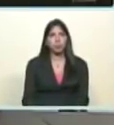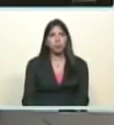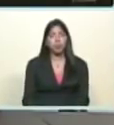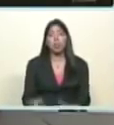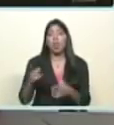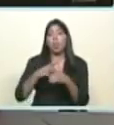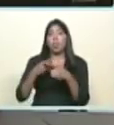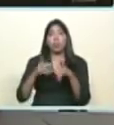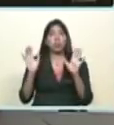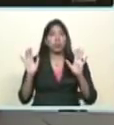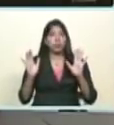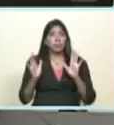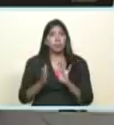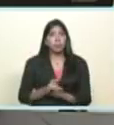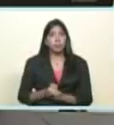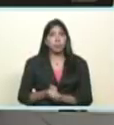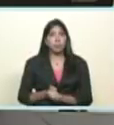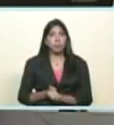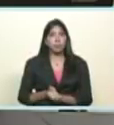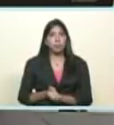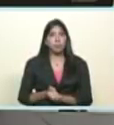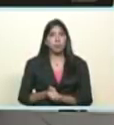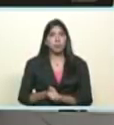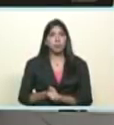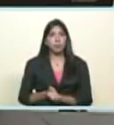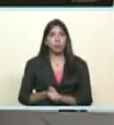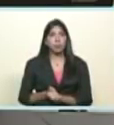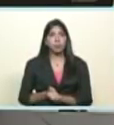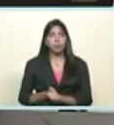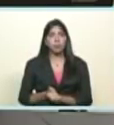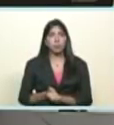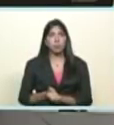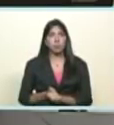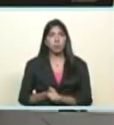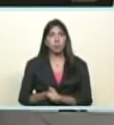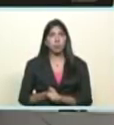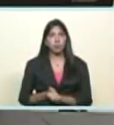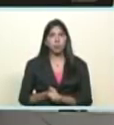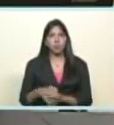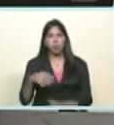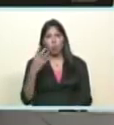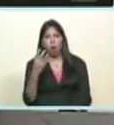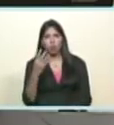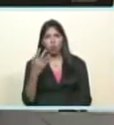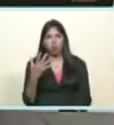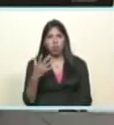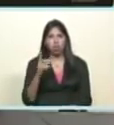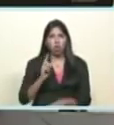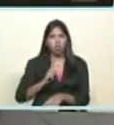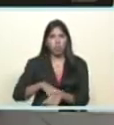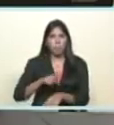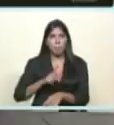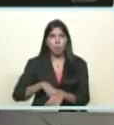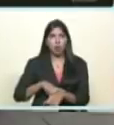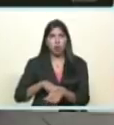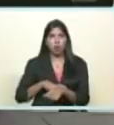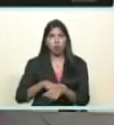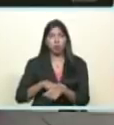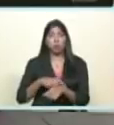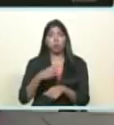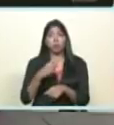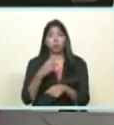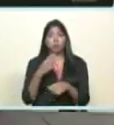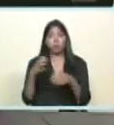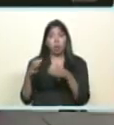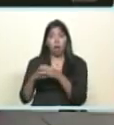entonces de repente cuando van por el cuarto quinto inning un equipo los Dodgers